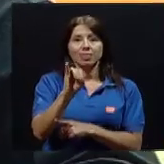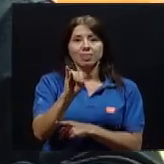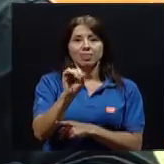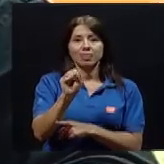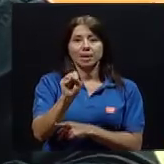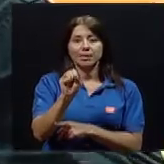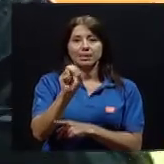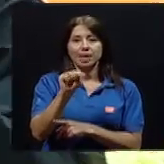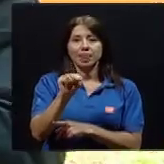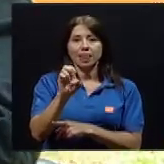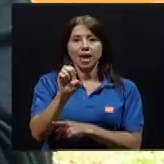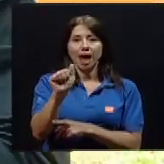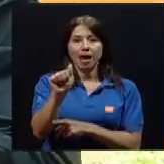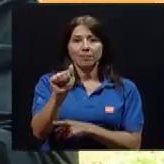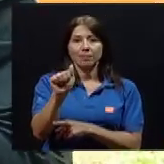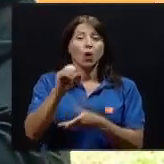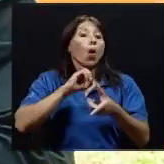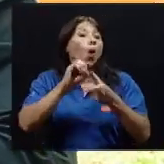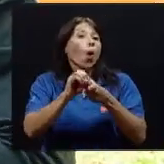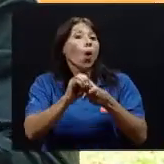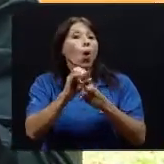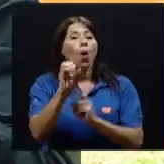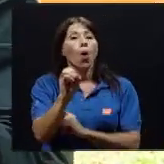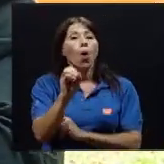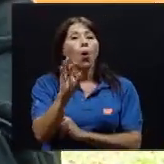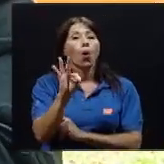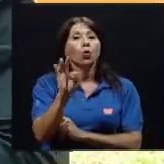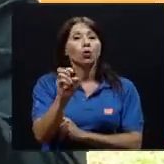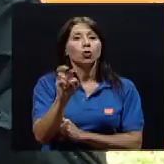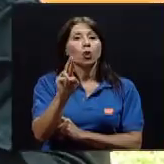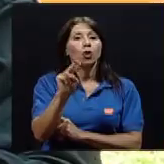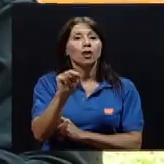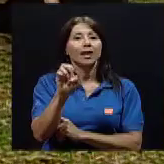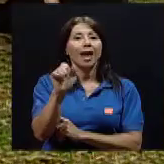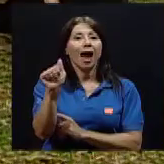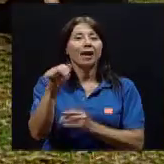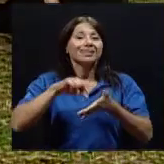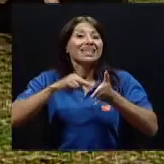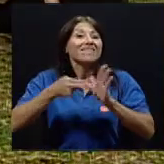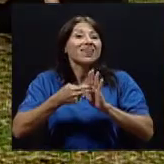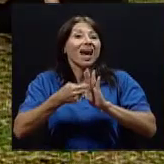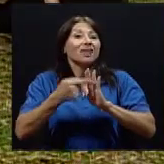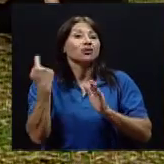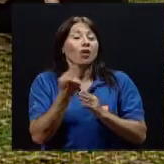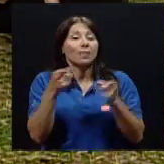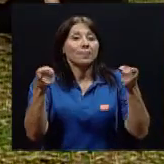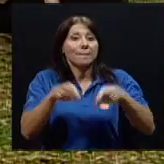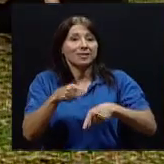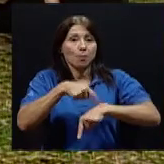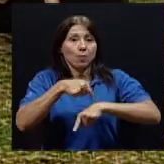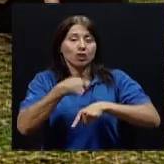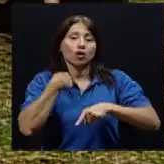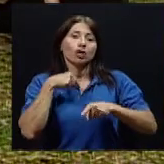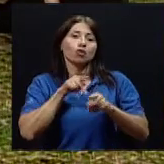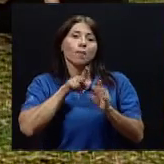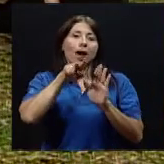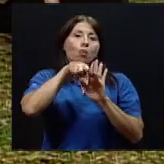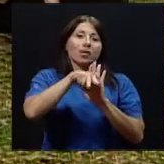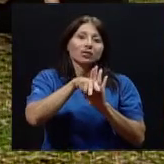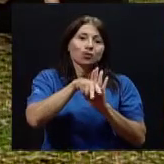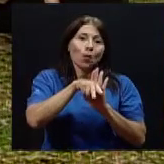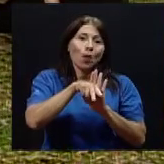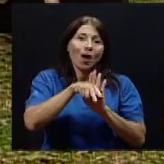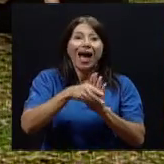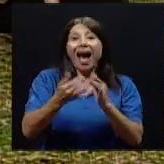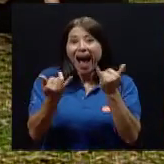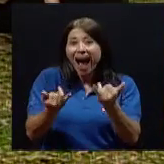momento, o la ortomnea, que es específicamente asociado a la postura, que es en el momento en el que yo me acuesto. Típicamente el paciente le dice, yo ahora duermo con